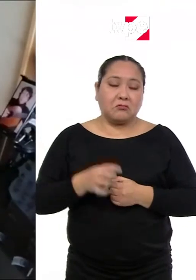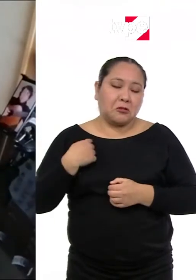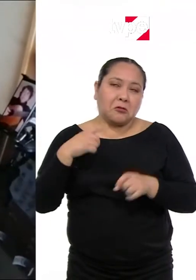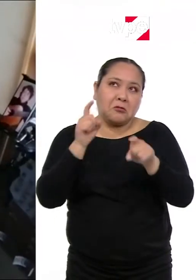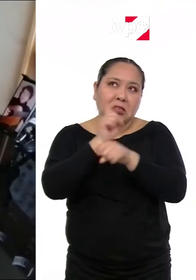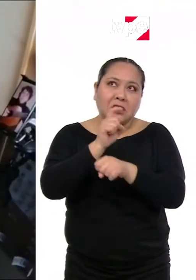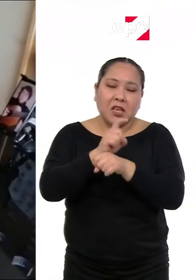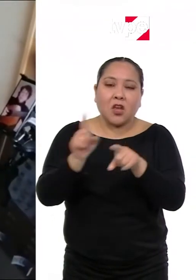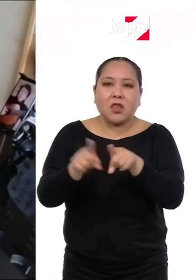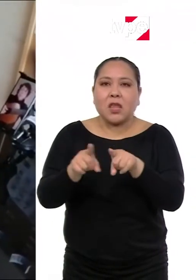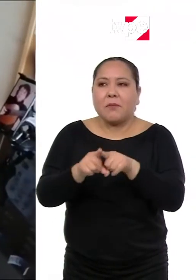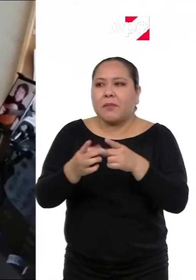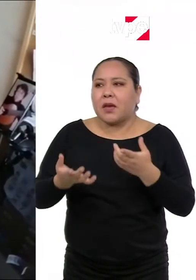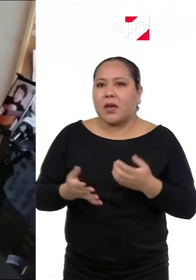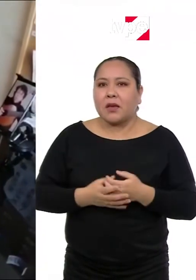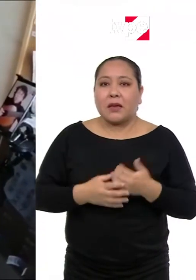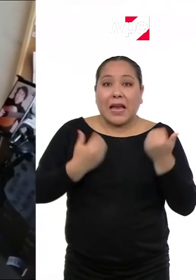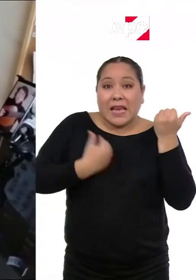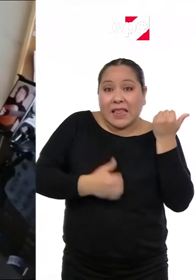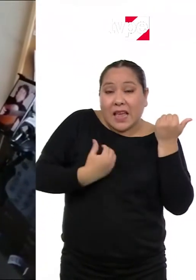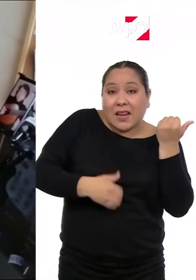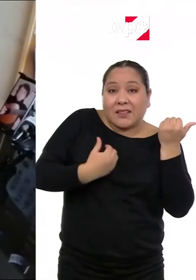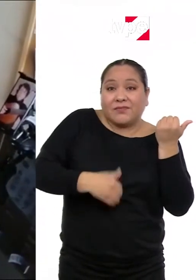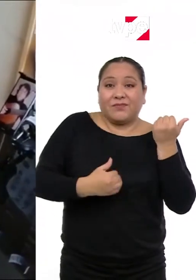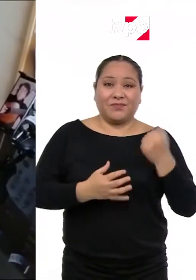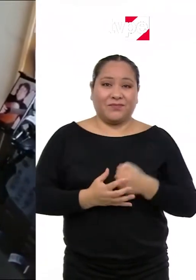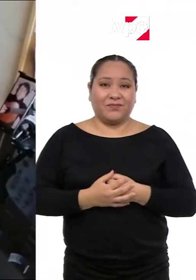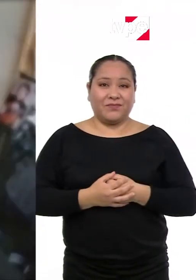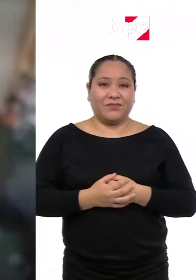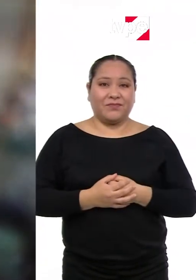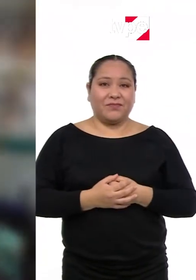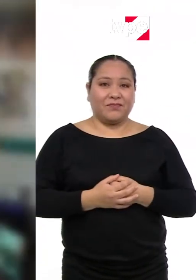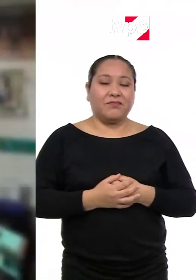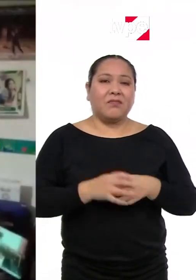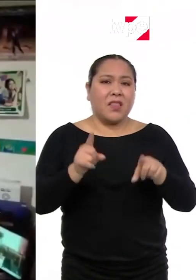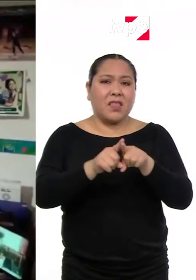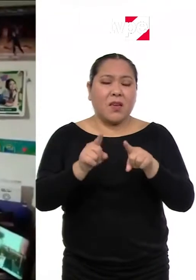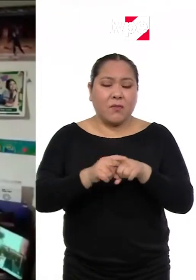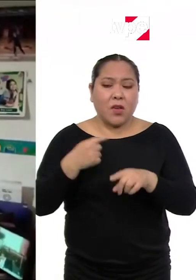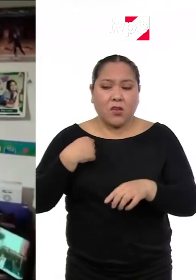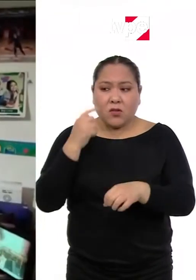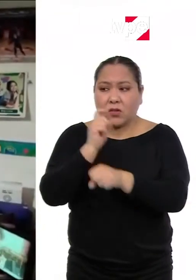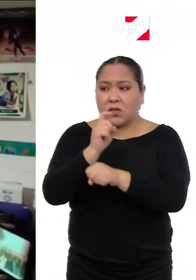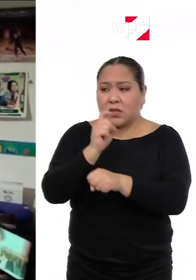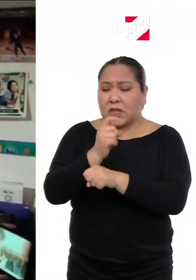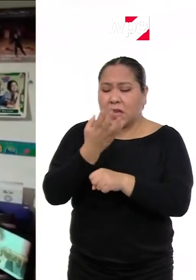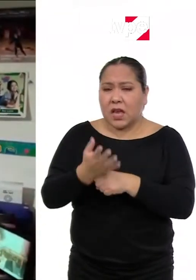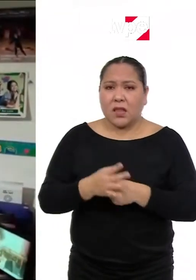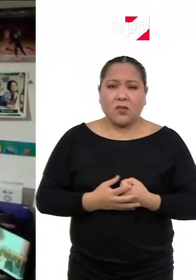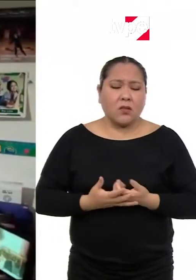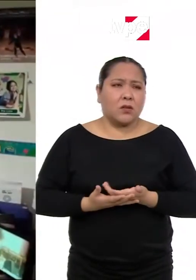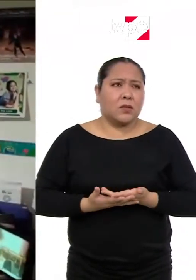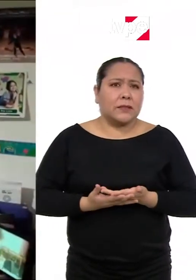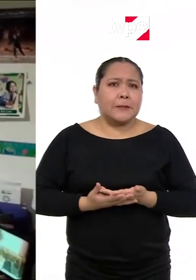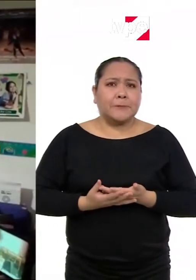Enseño también guitarra. Y también estoy enseñando